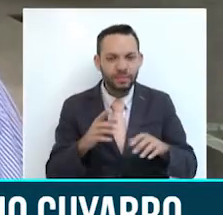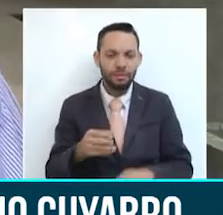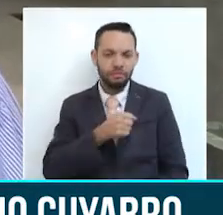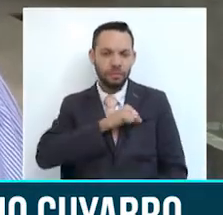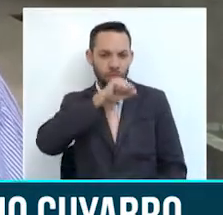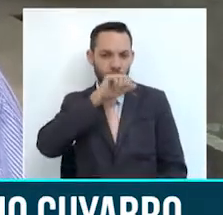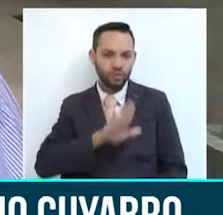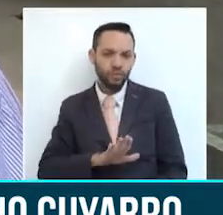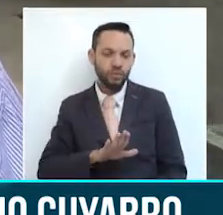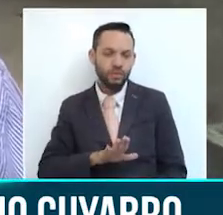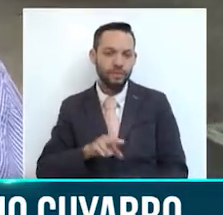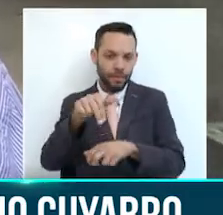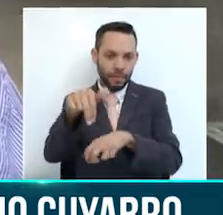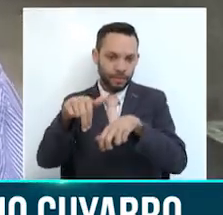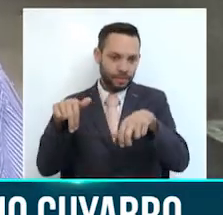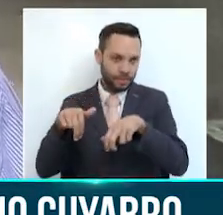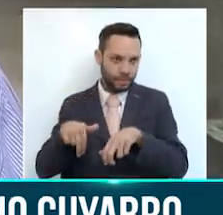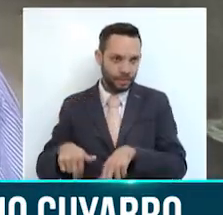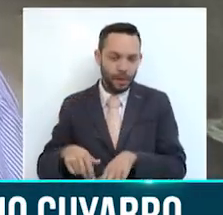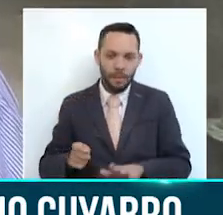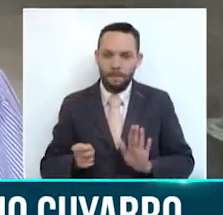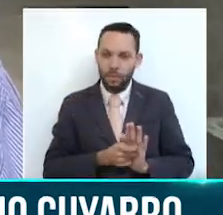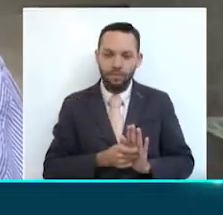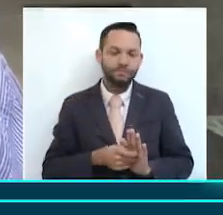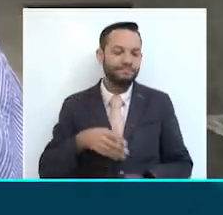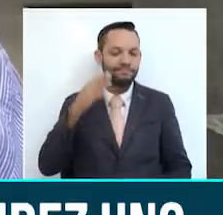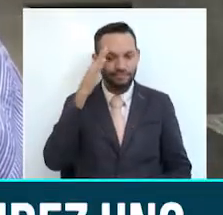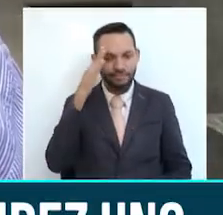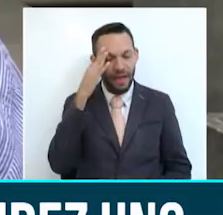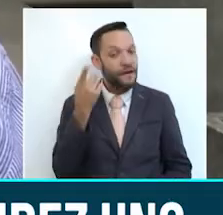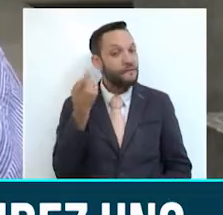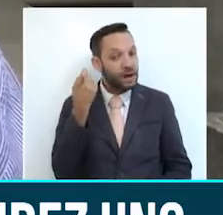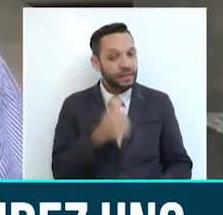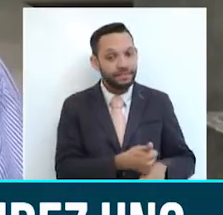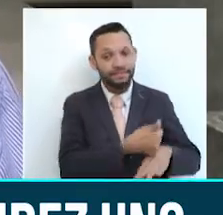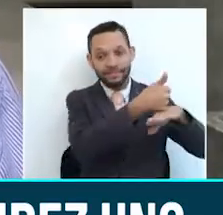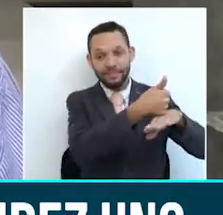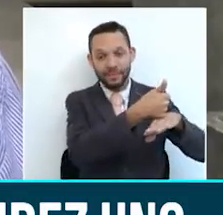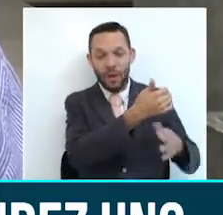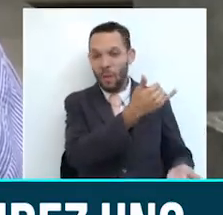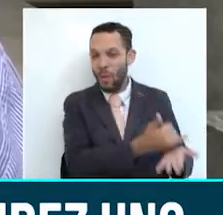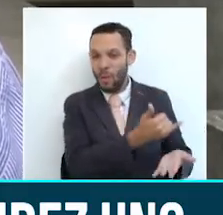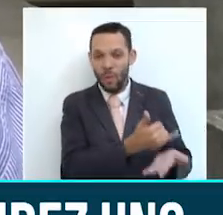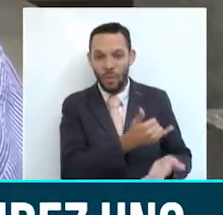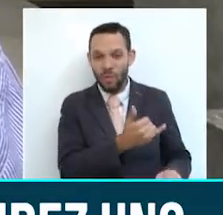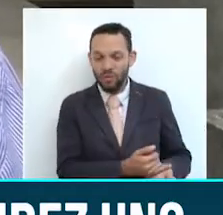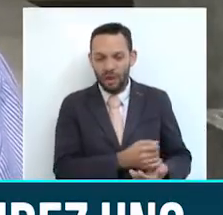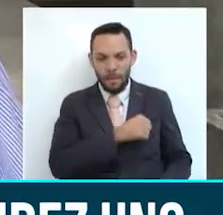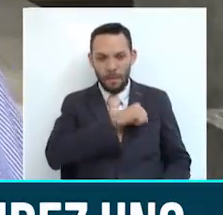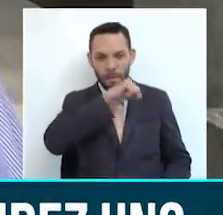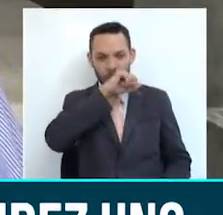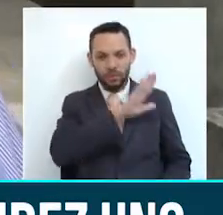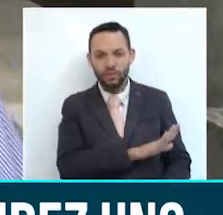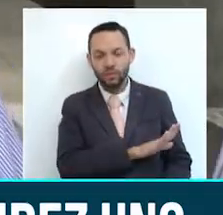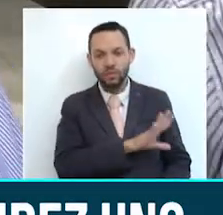de lo que es nuestra región. Lásimosamente, como todos sabemos, falta es las directivas que lo coja gente del Quindío, que lo asuma